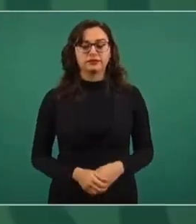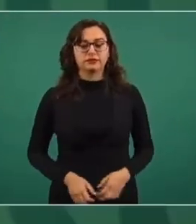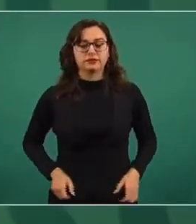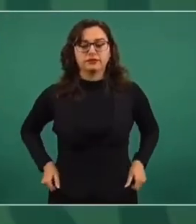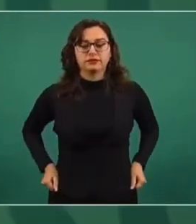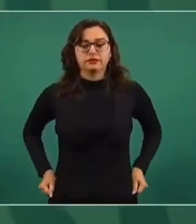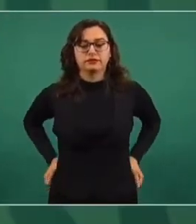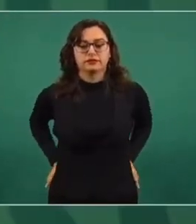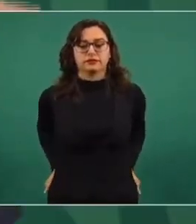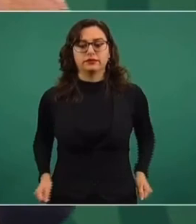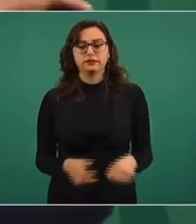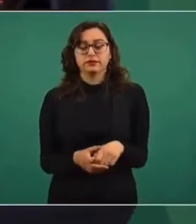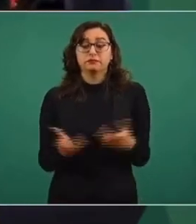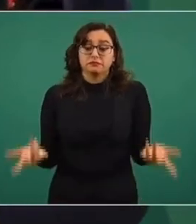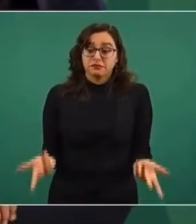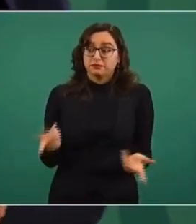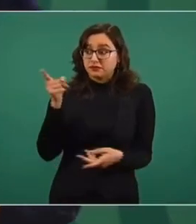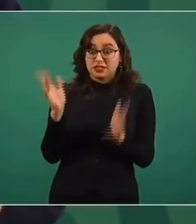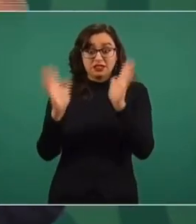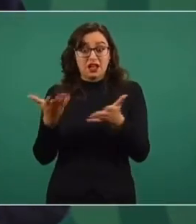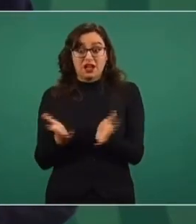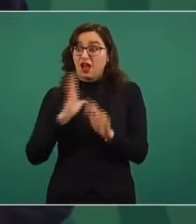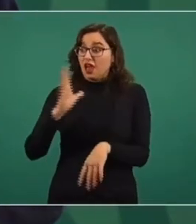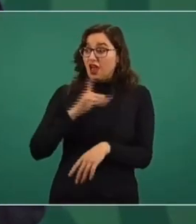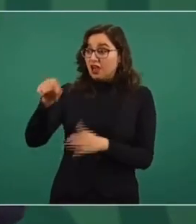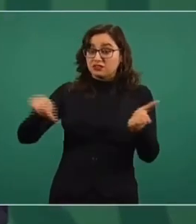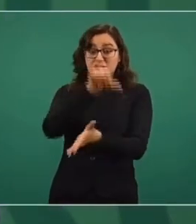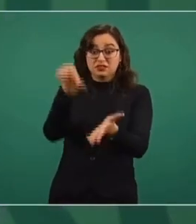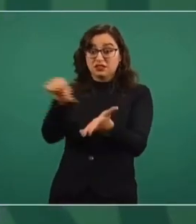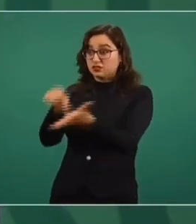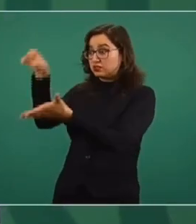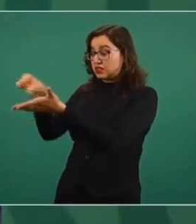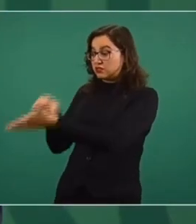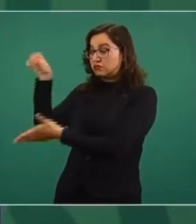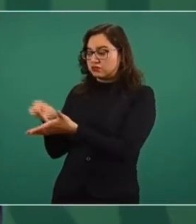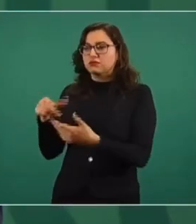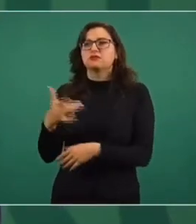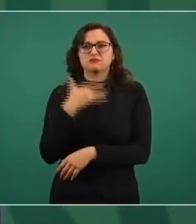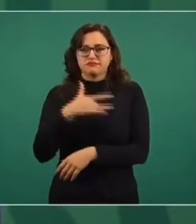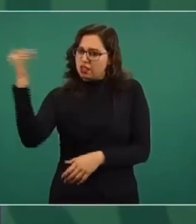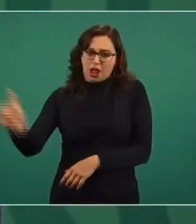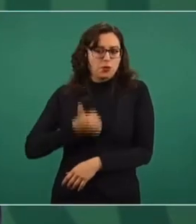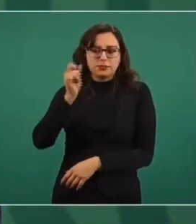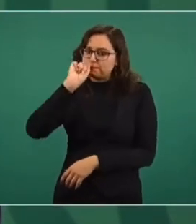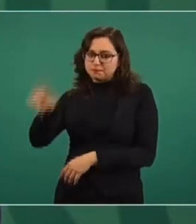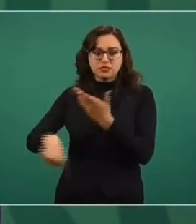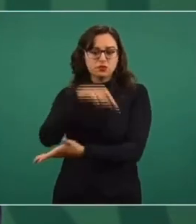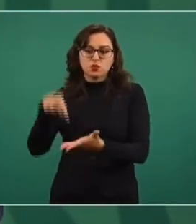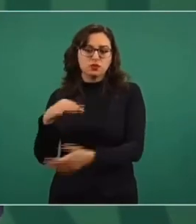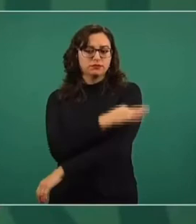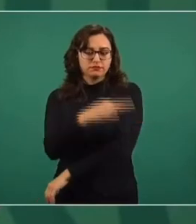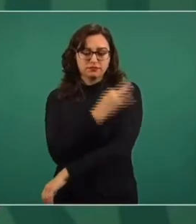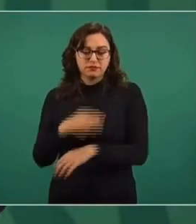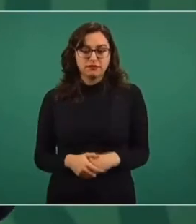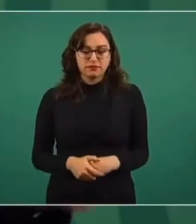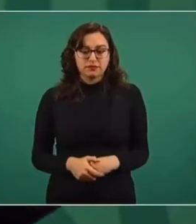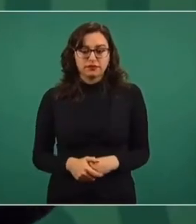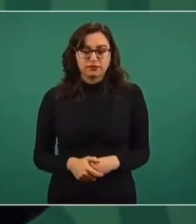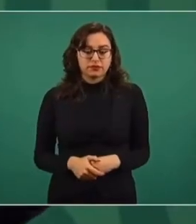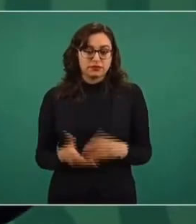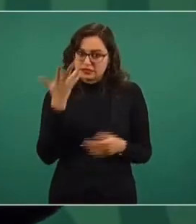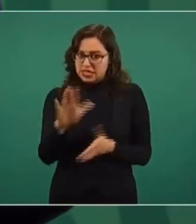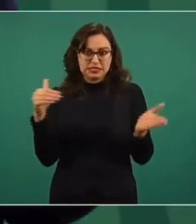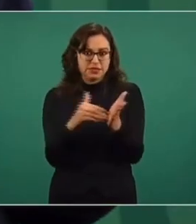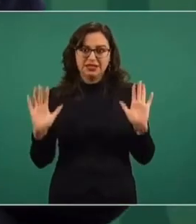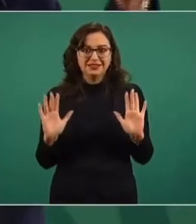Entonces, aprovechando esta organización que se tiene, se decidió crear las 10 mil brigadas en igual número